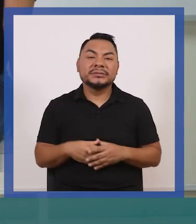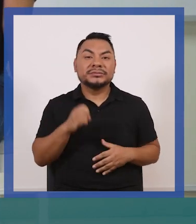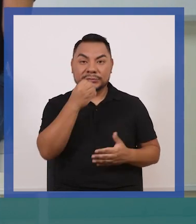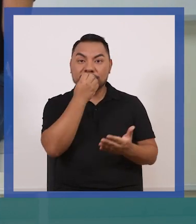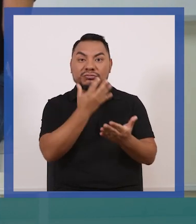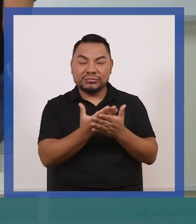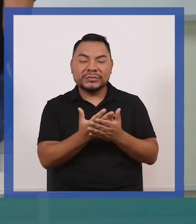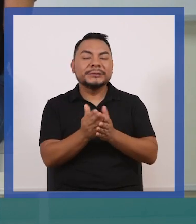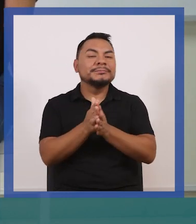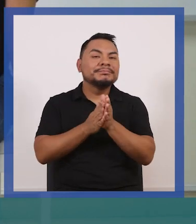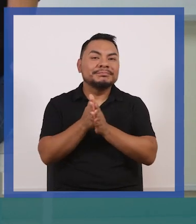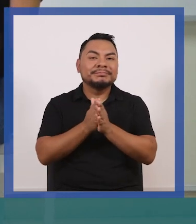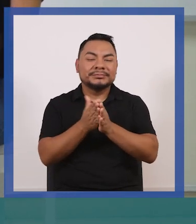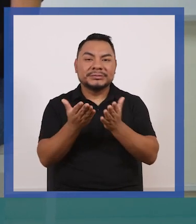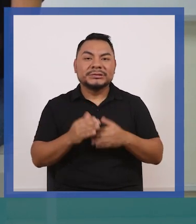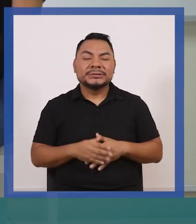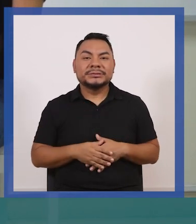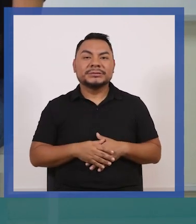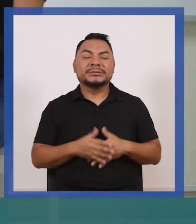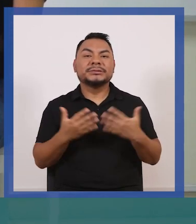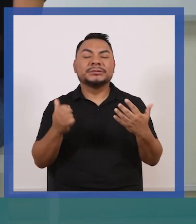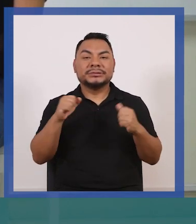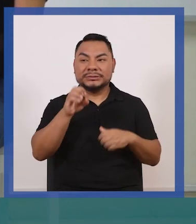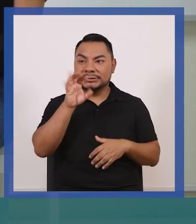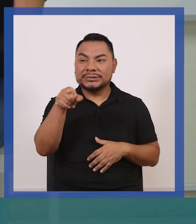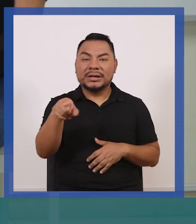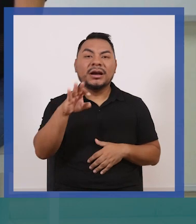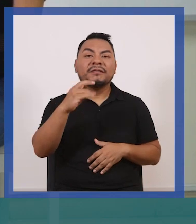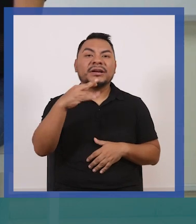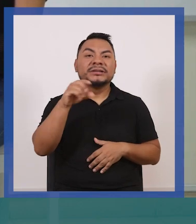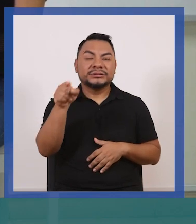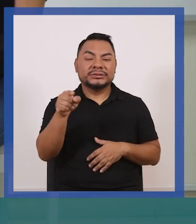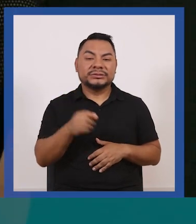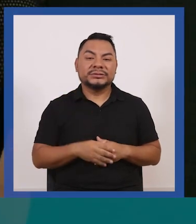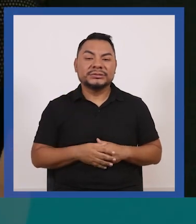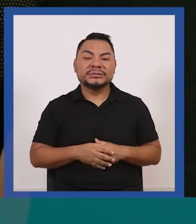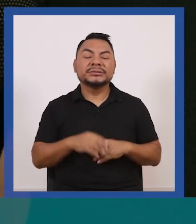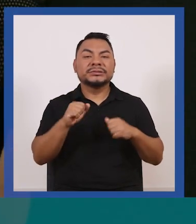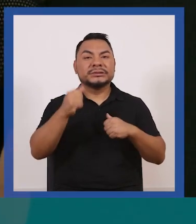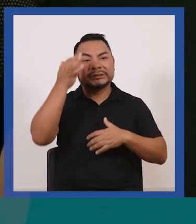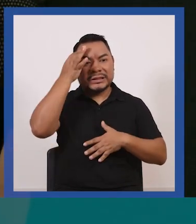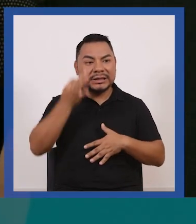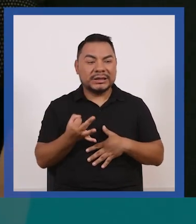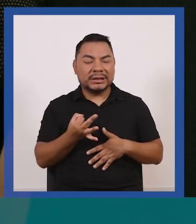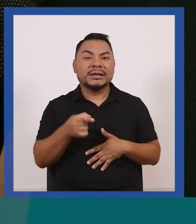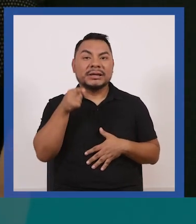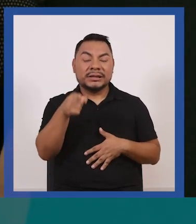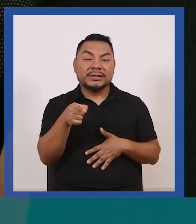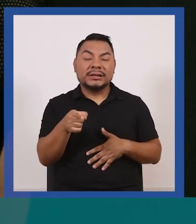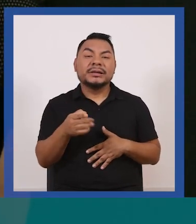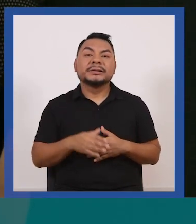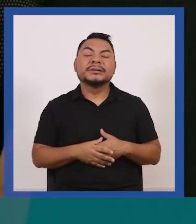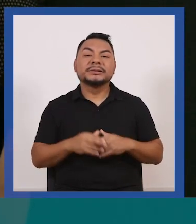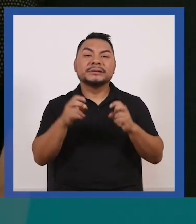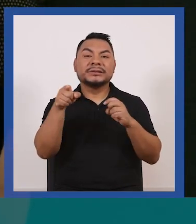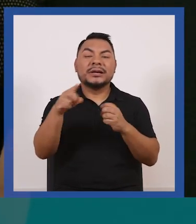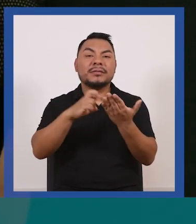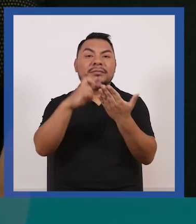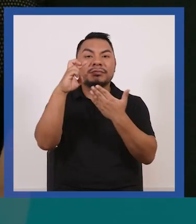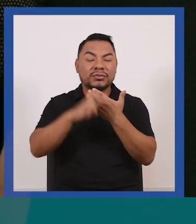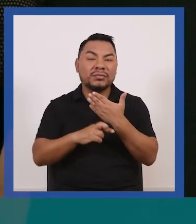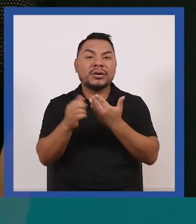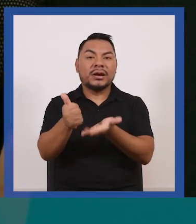Muy bonita, satisfactoria y como dice Francisco, creo que este tipo de